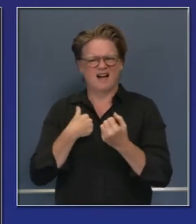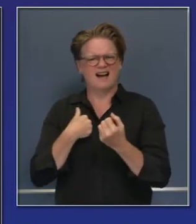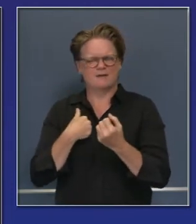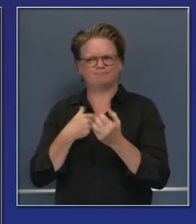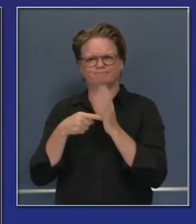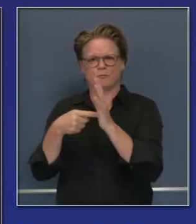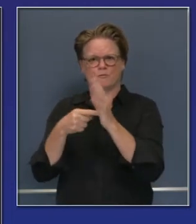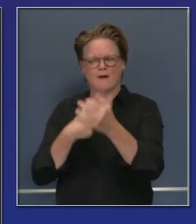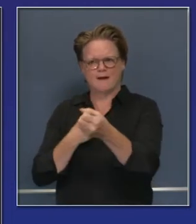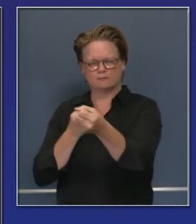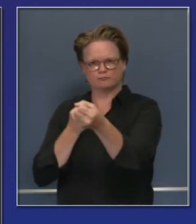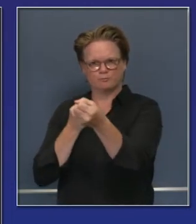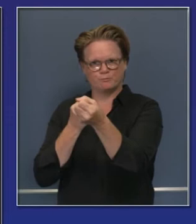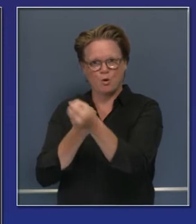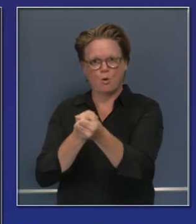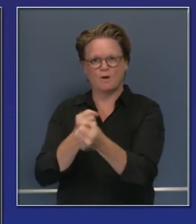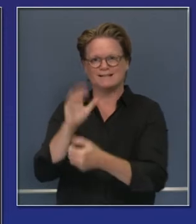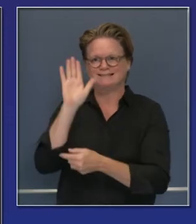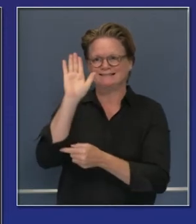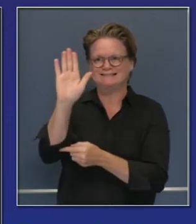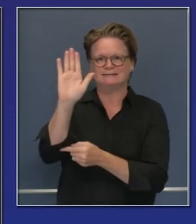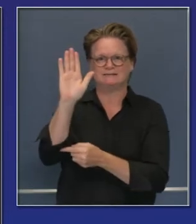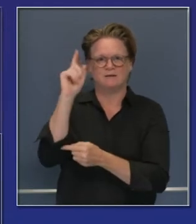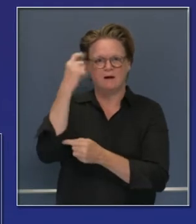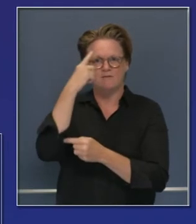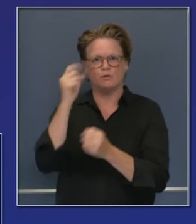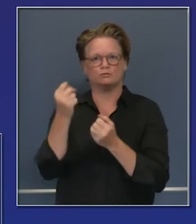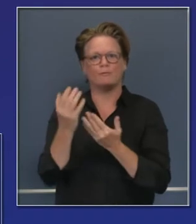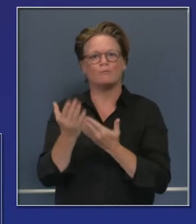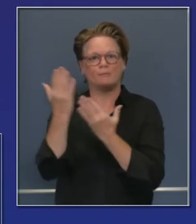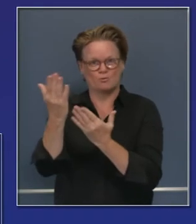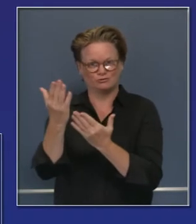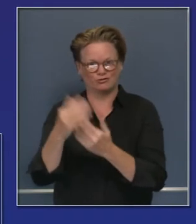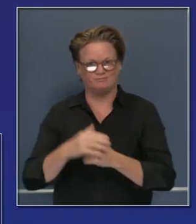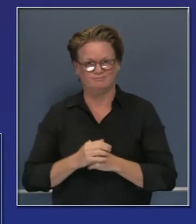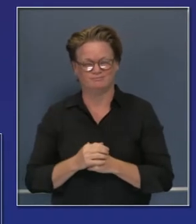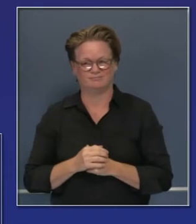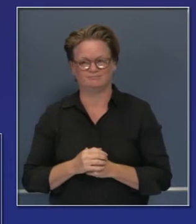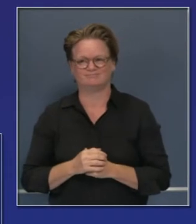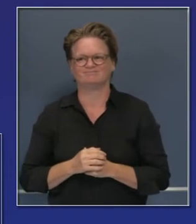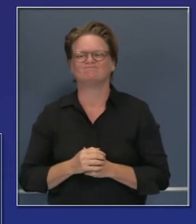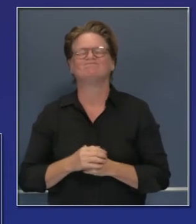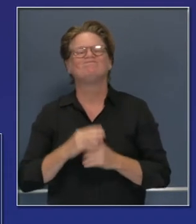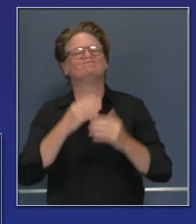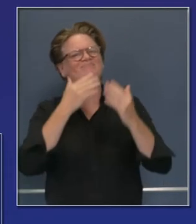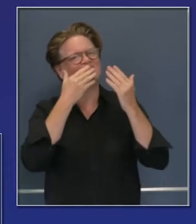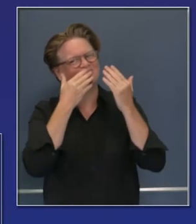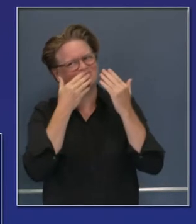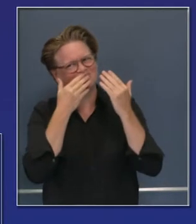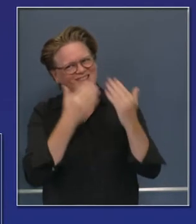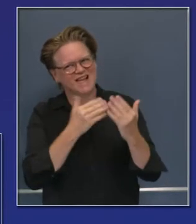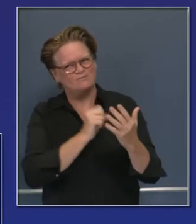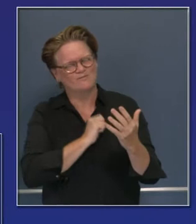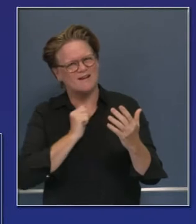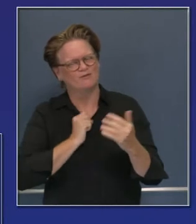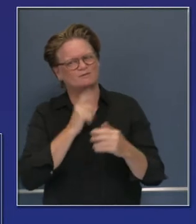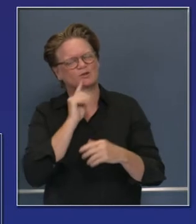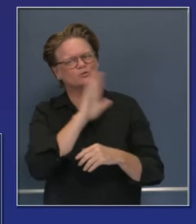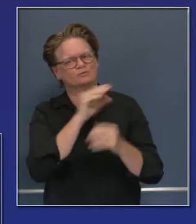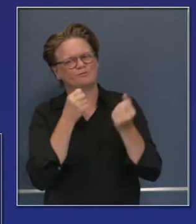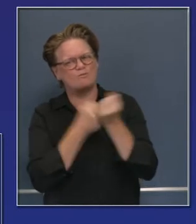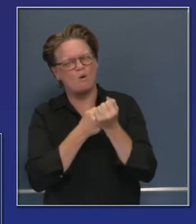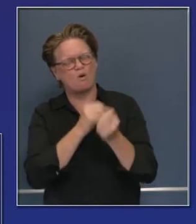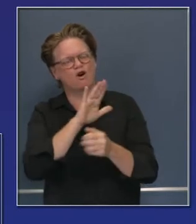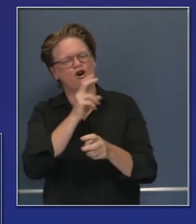apoyo ciertamente todos sus esfuerzos, gracias. Gracias, senador, por todo su trabajo